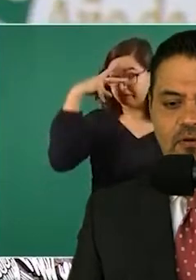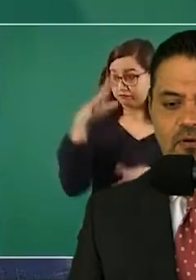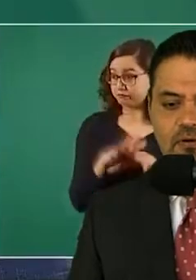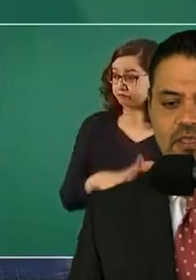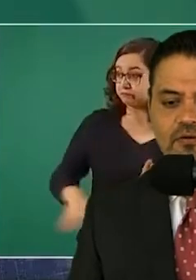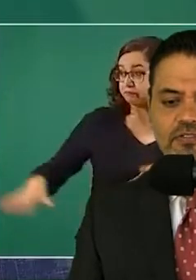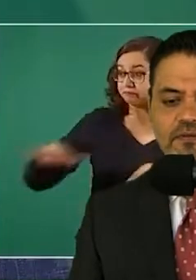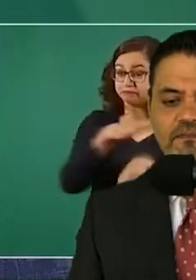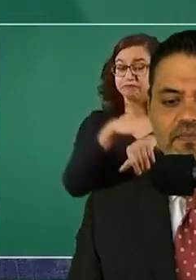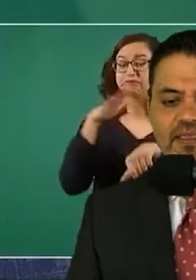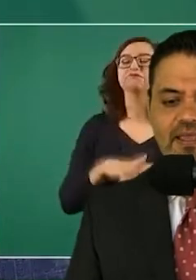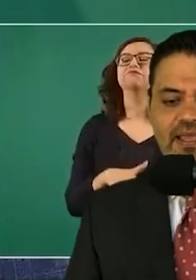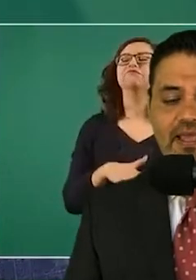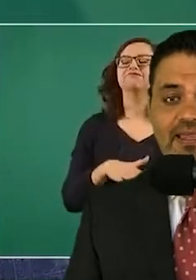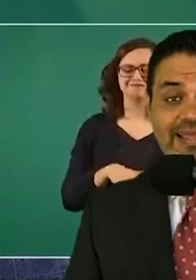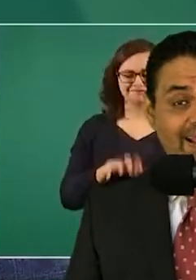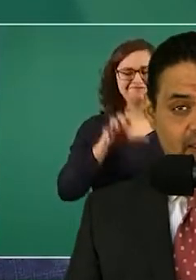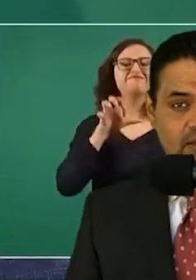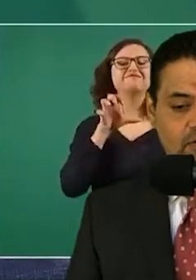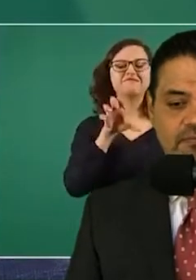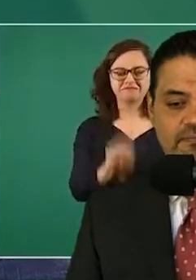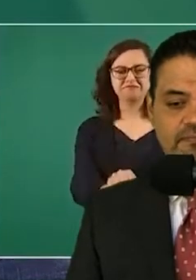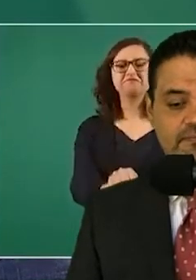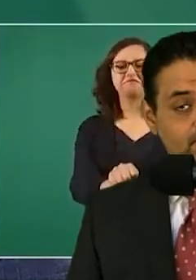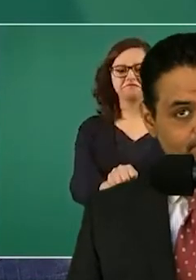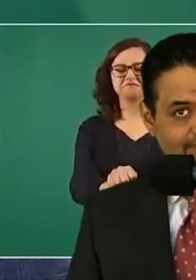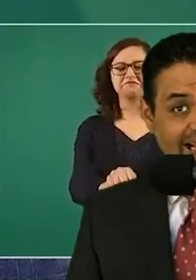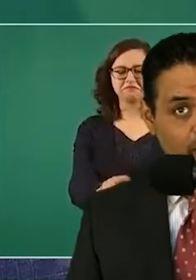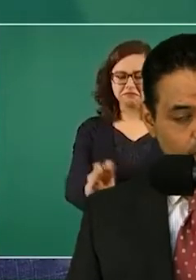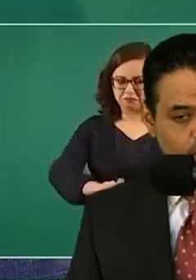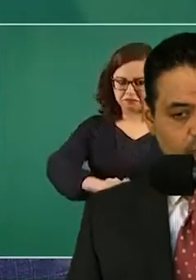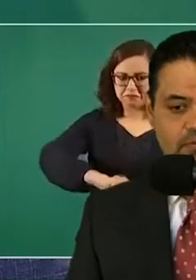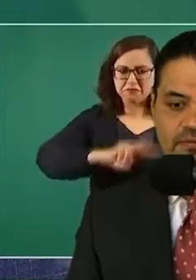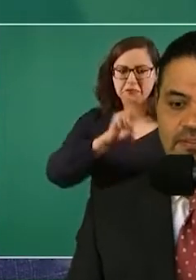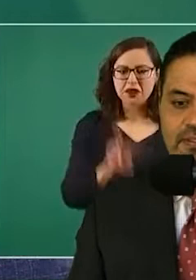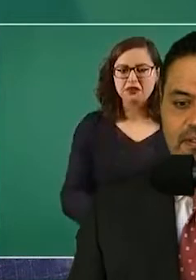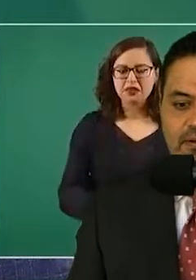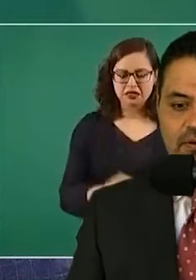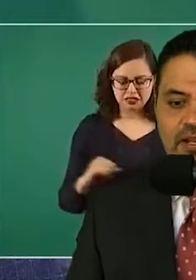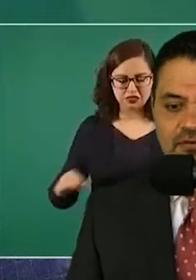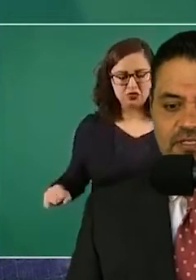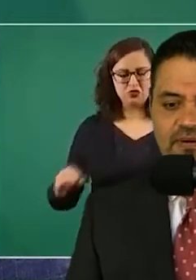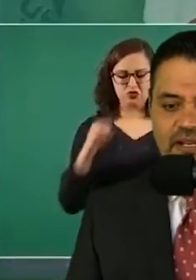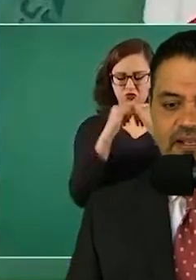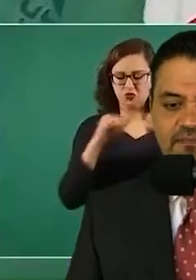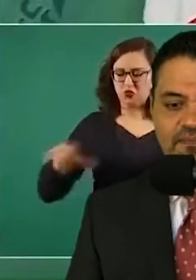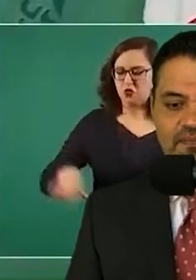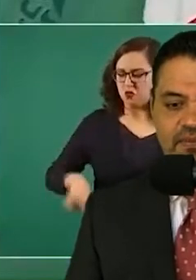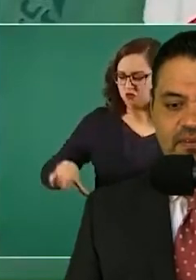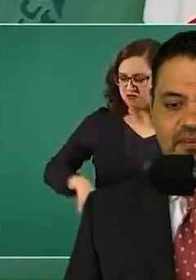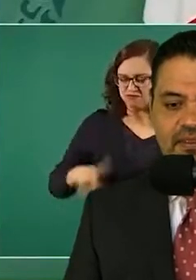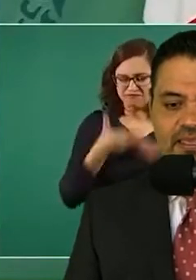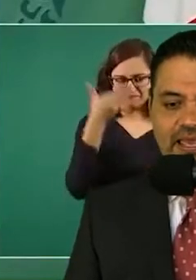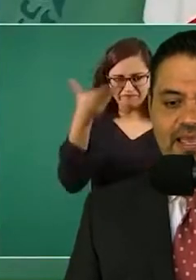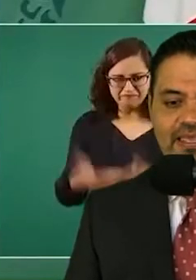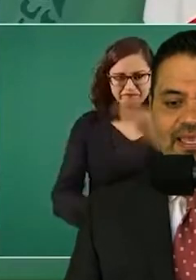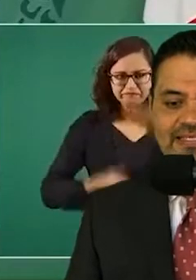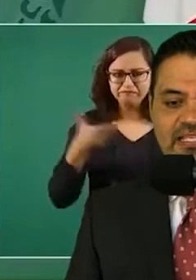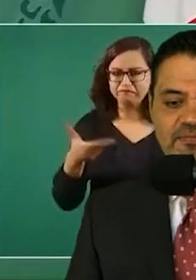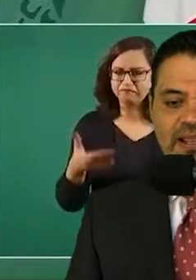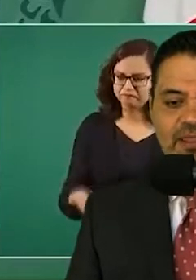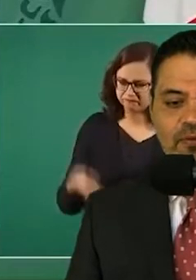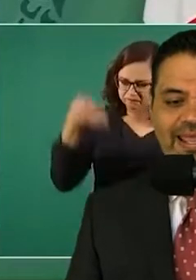oncológicos, del que dijo el doctor Jorge Alcocer Varela que